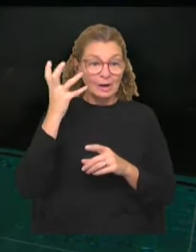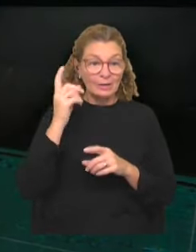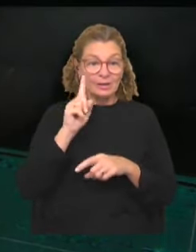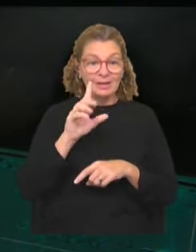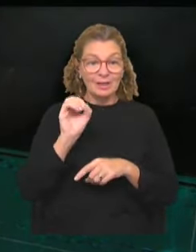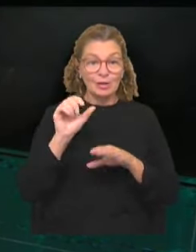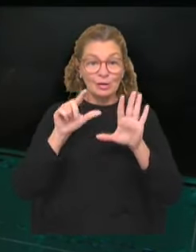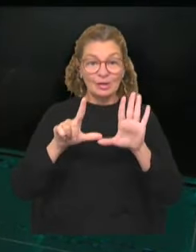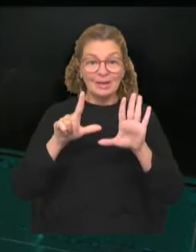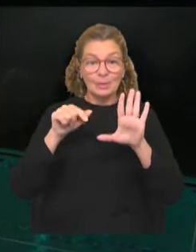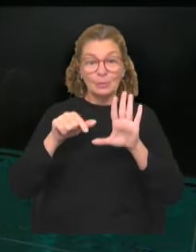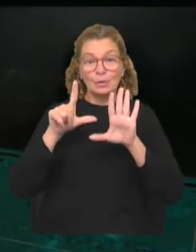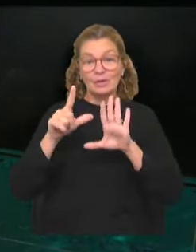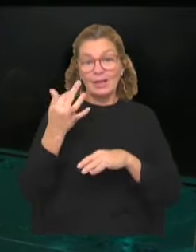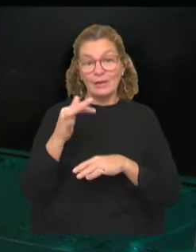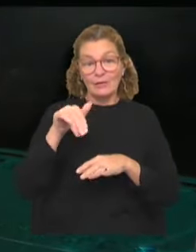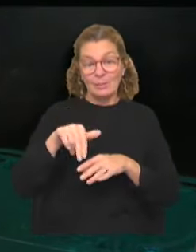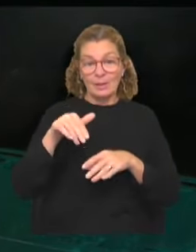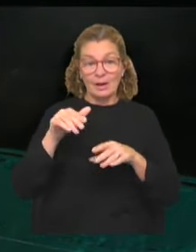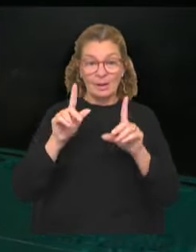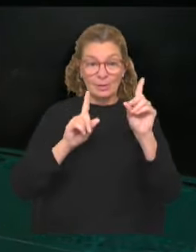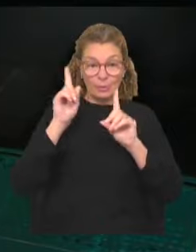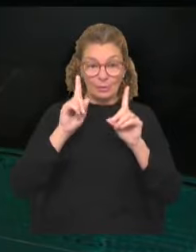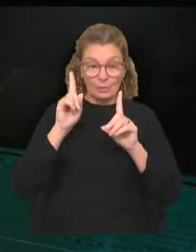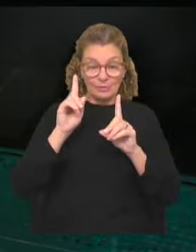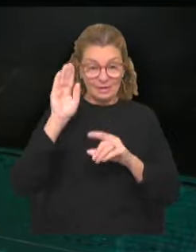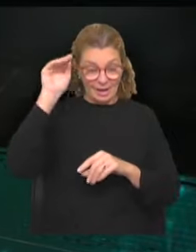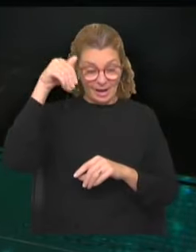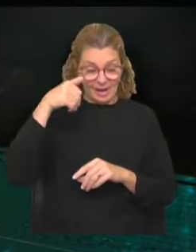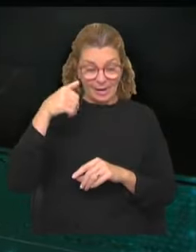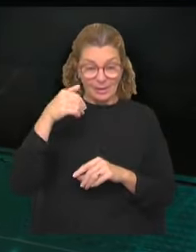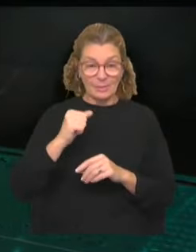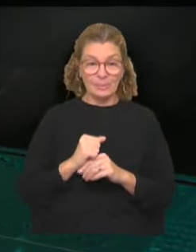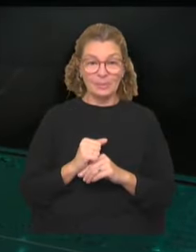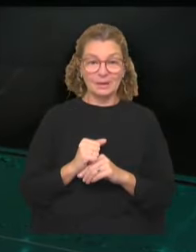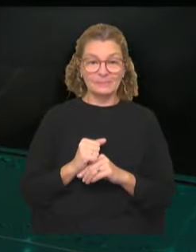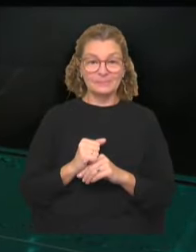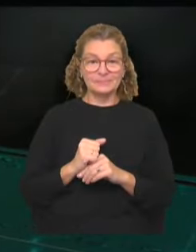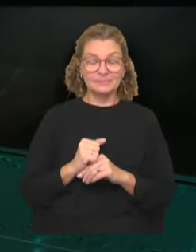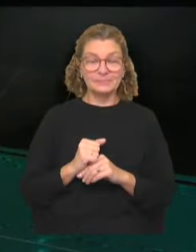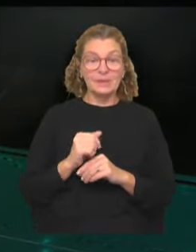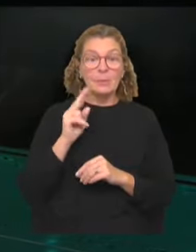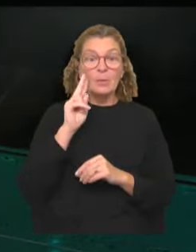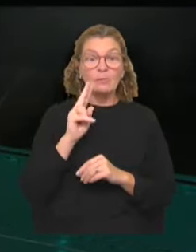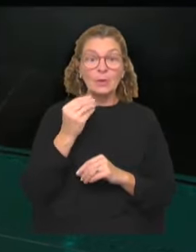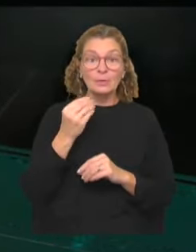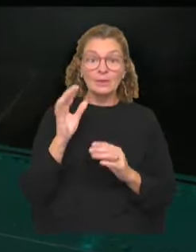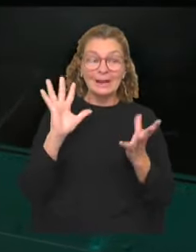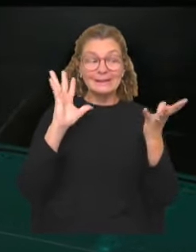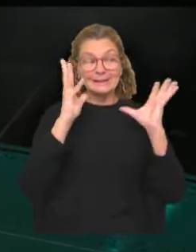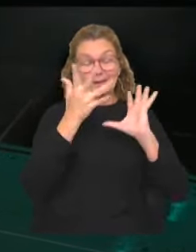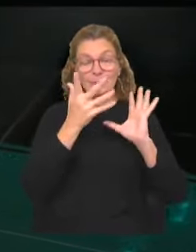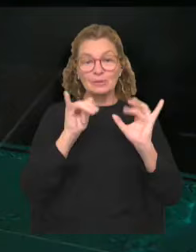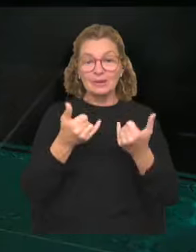.7 FM, la radio Uniradio, la radio de la Universidad de la República. Vamos a ver cómo está el tiempo. Ya les